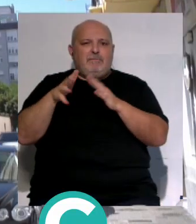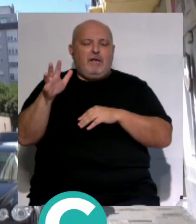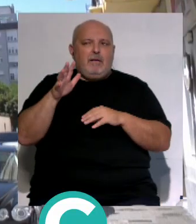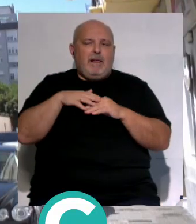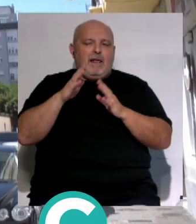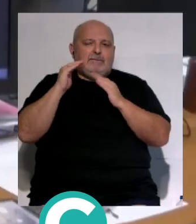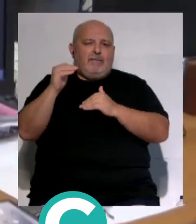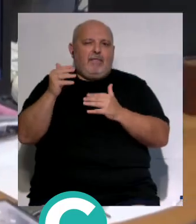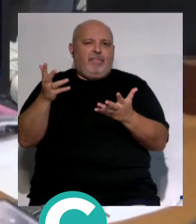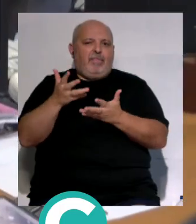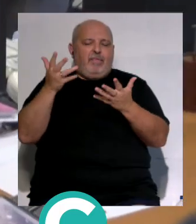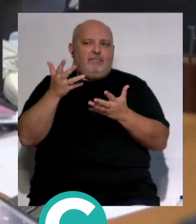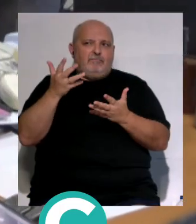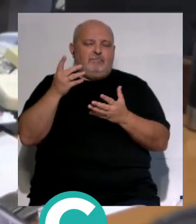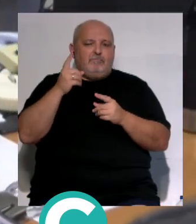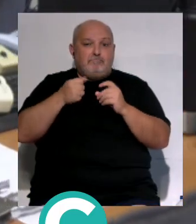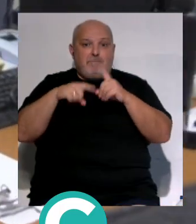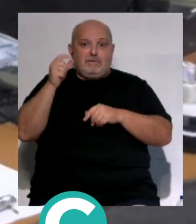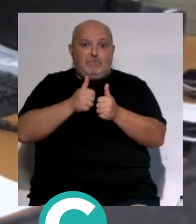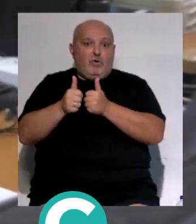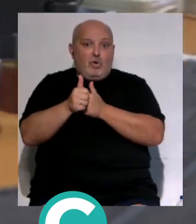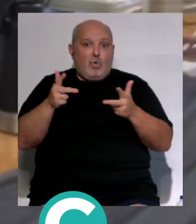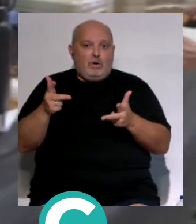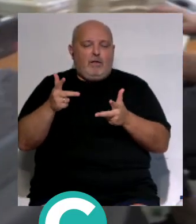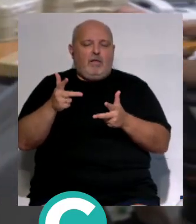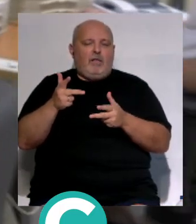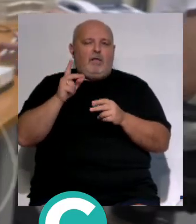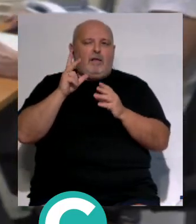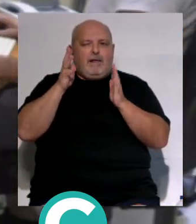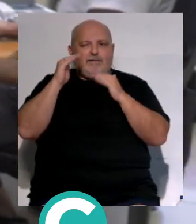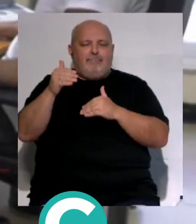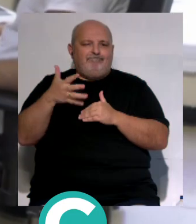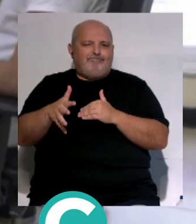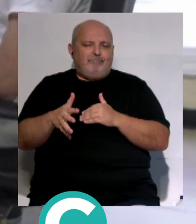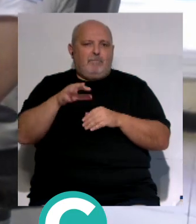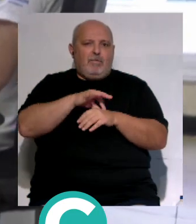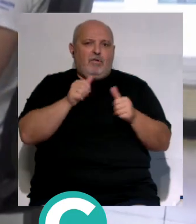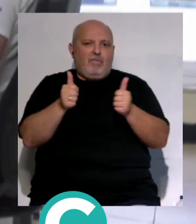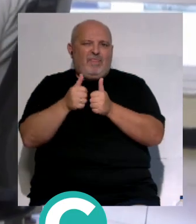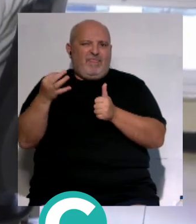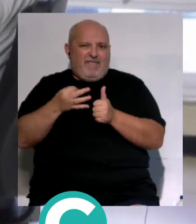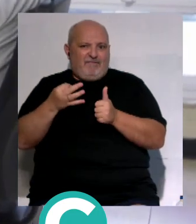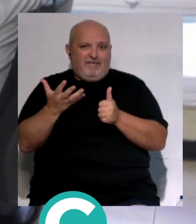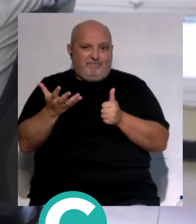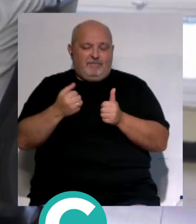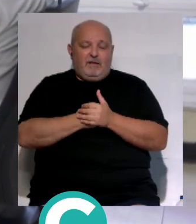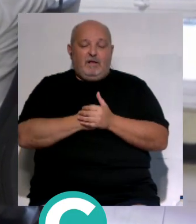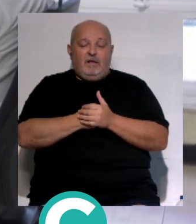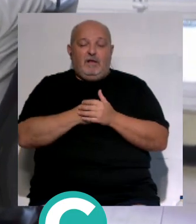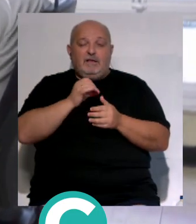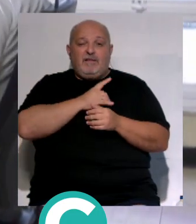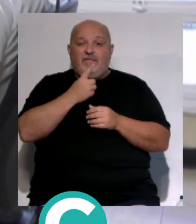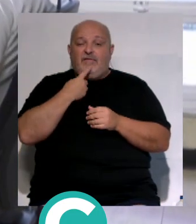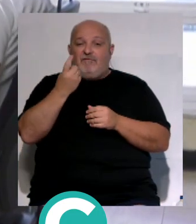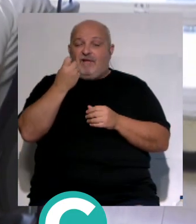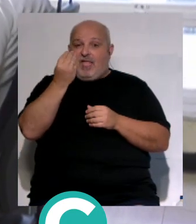para asistencias que necesitarían de mayor prioridad y que pueden llegar a requerir de un facultativo. SAD se advierte que la falta del